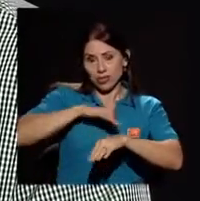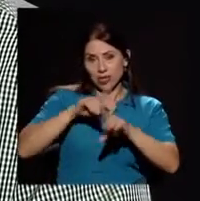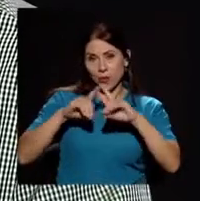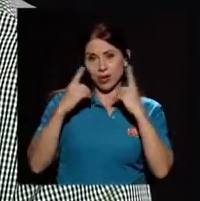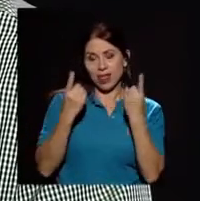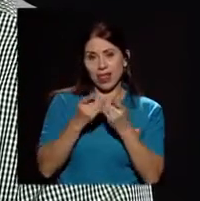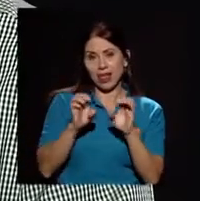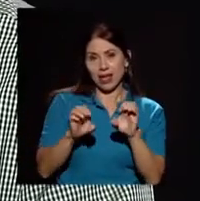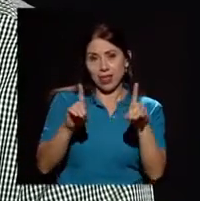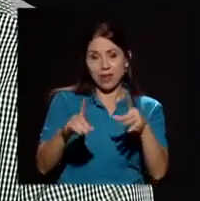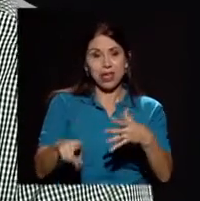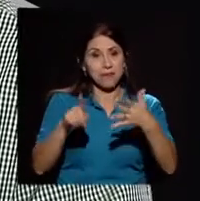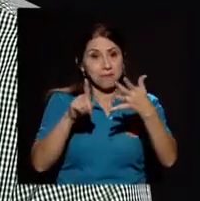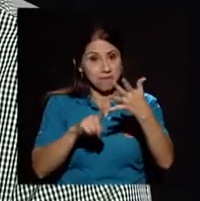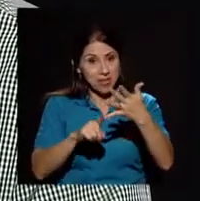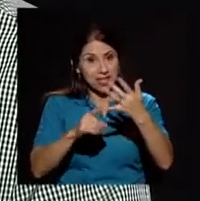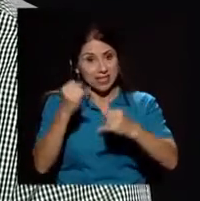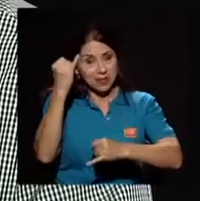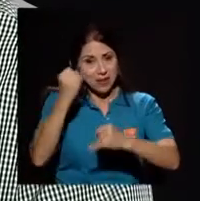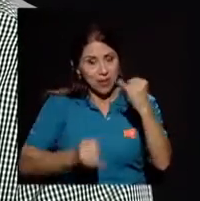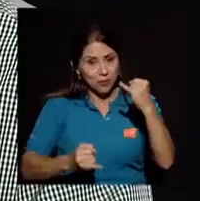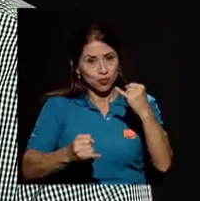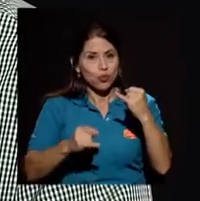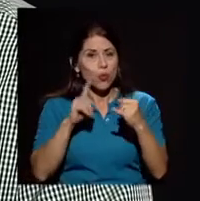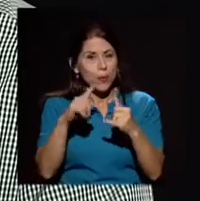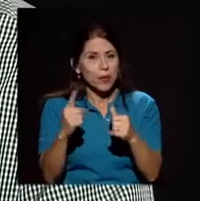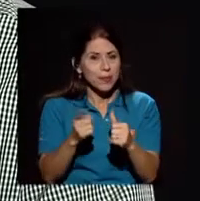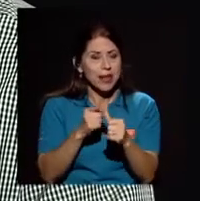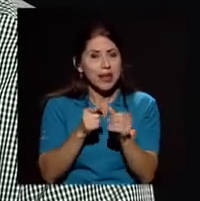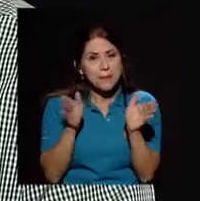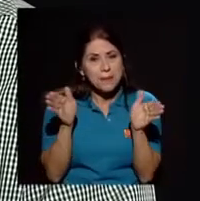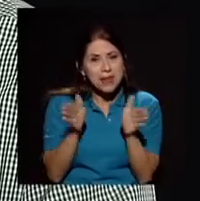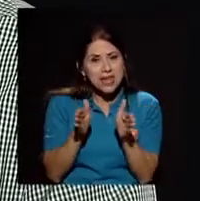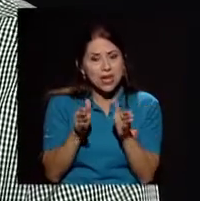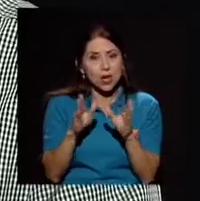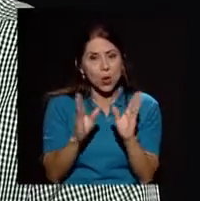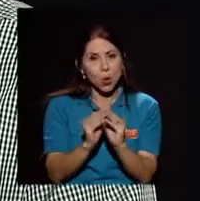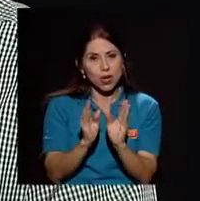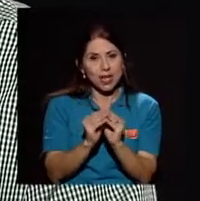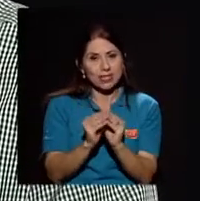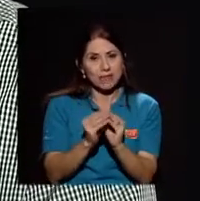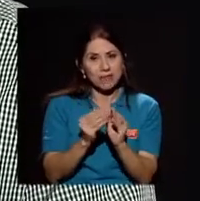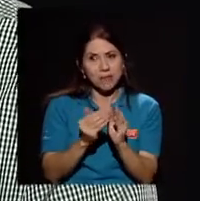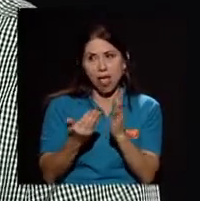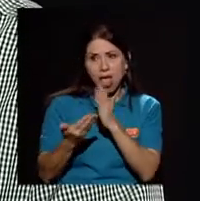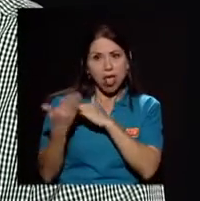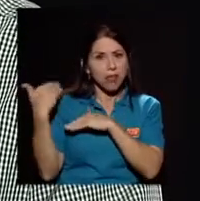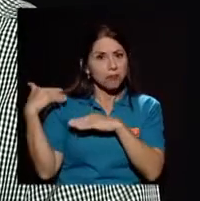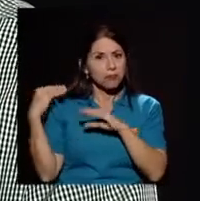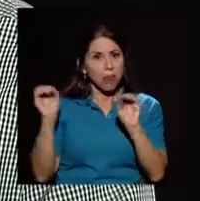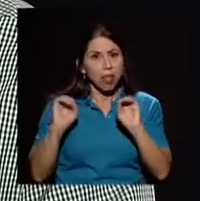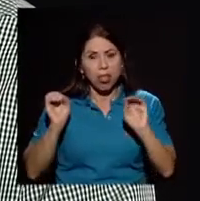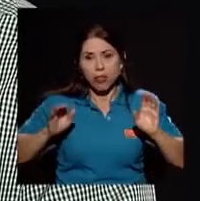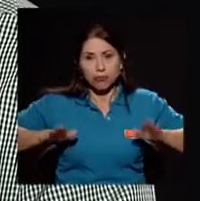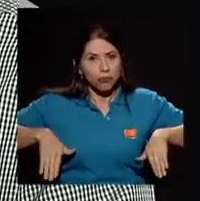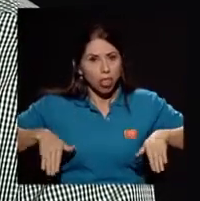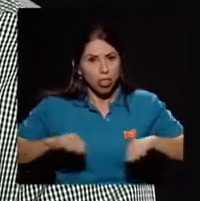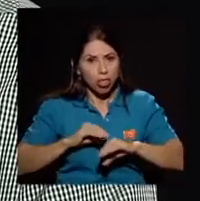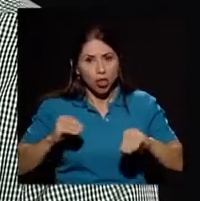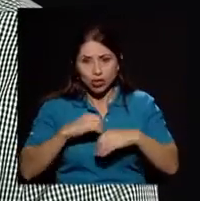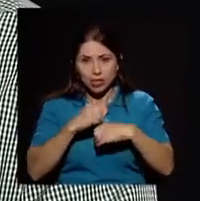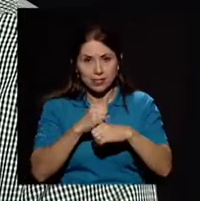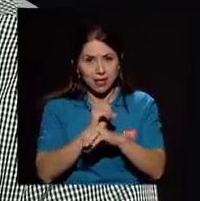con un primer mini congreso que hace mucho, o más bien no se hacía, o prácticamente no se hacía este tipo de actividad